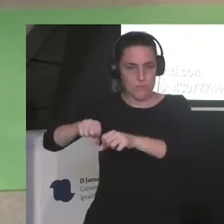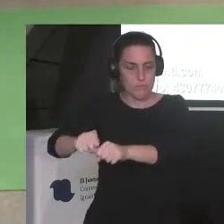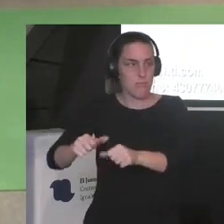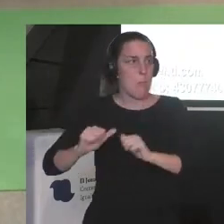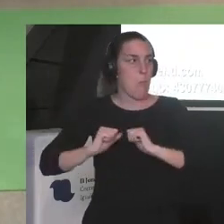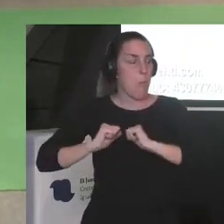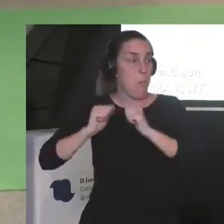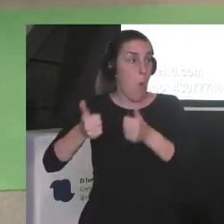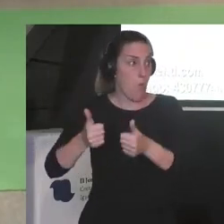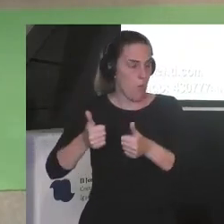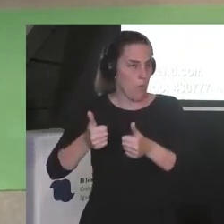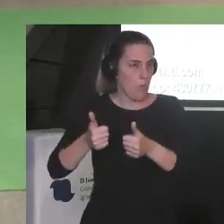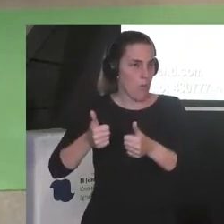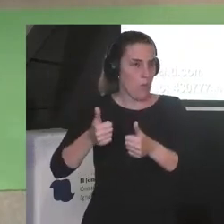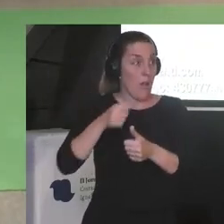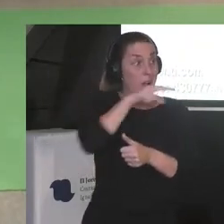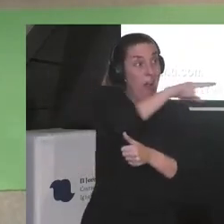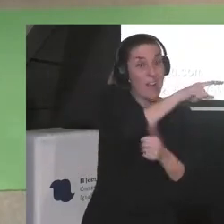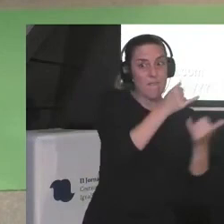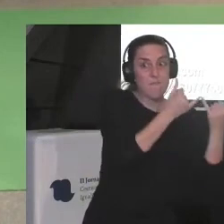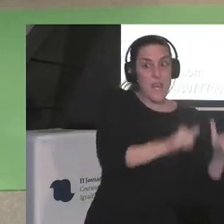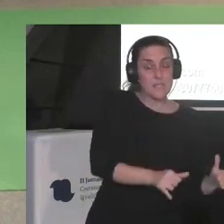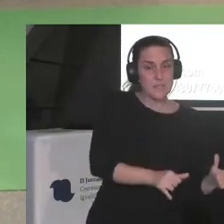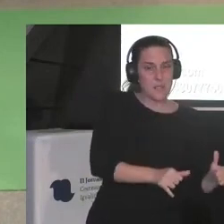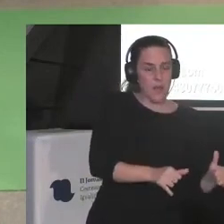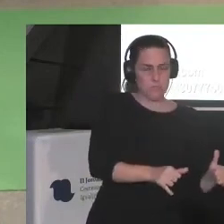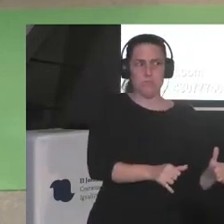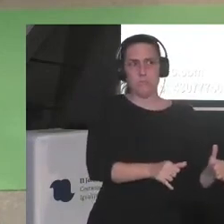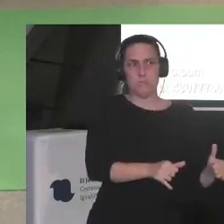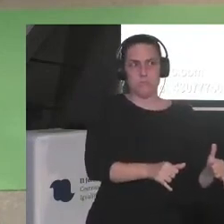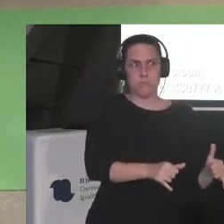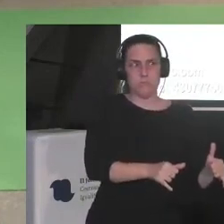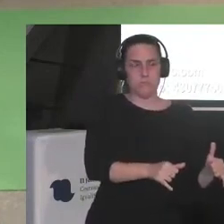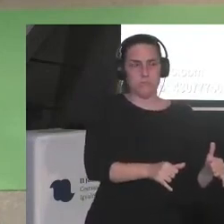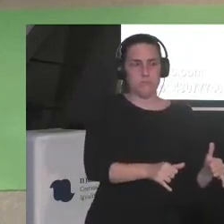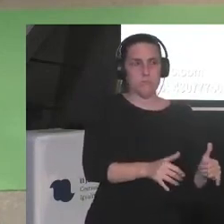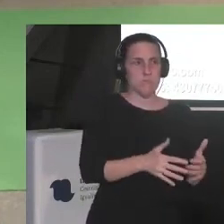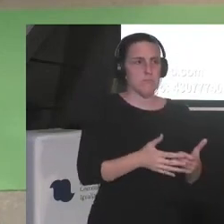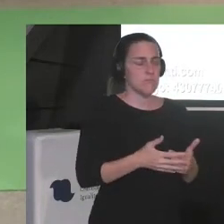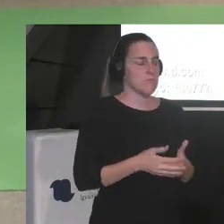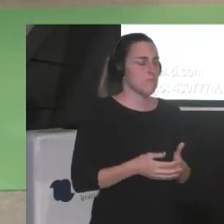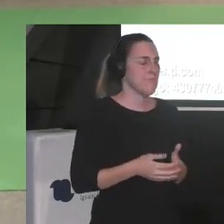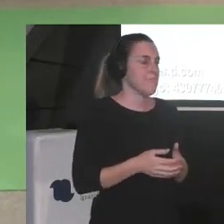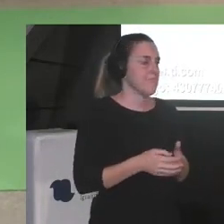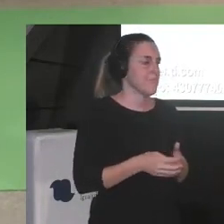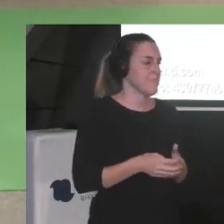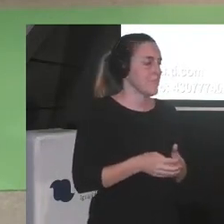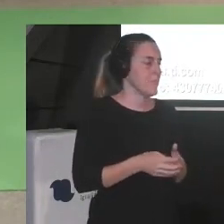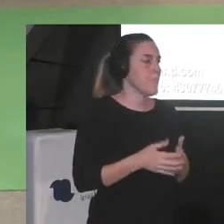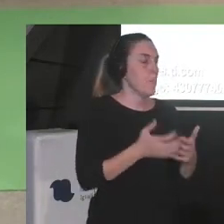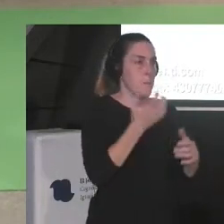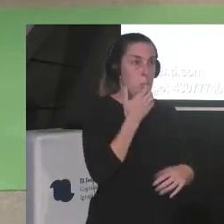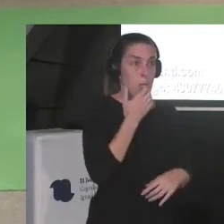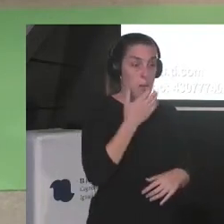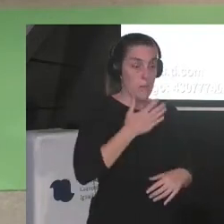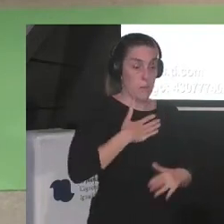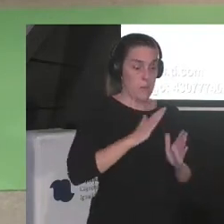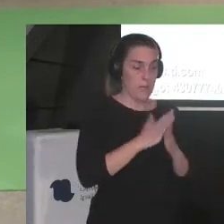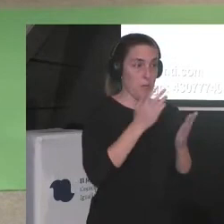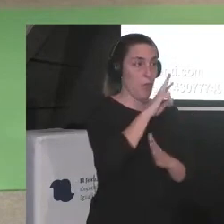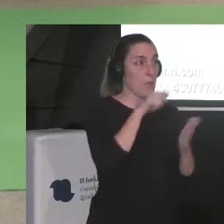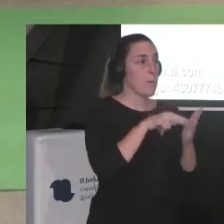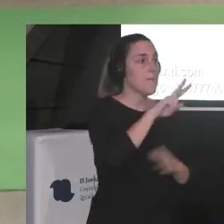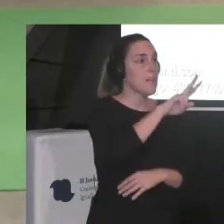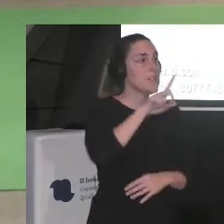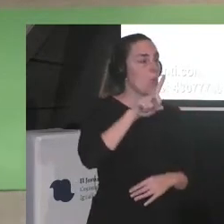es es obviamente como a mí me ha tocado bueno por ejemplo publiqué mi libro en el 2021